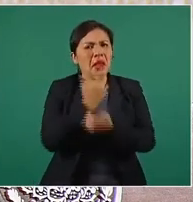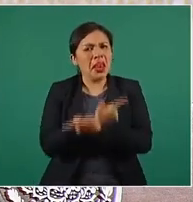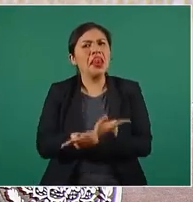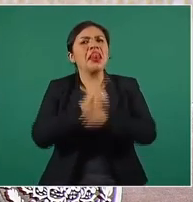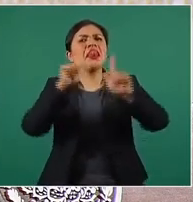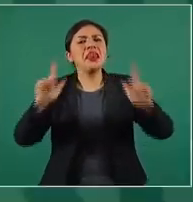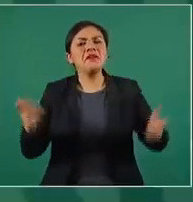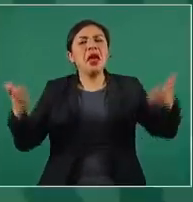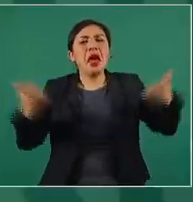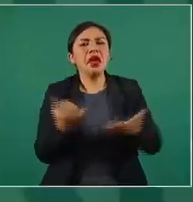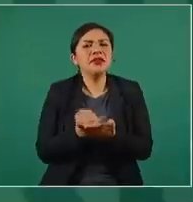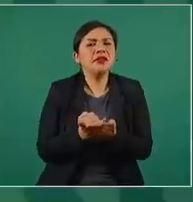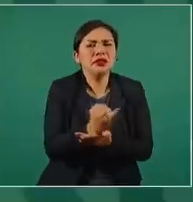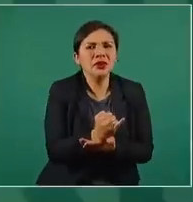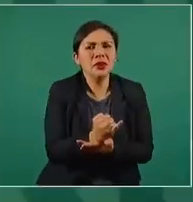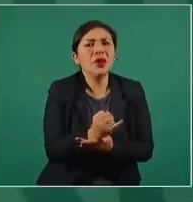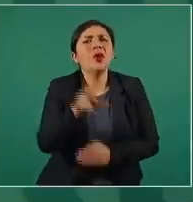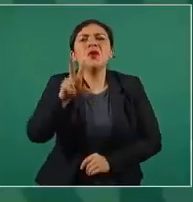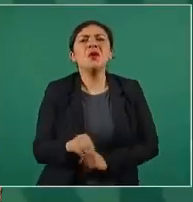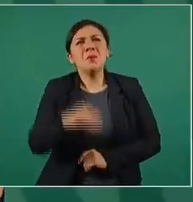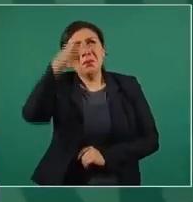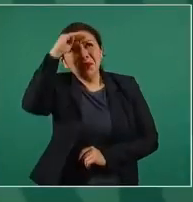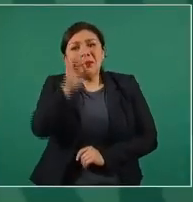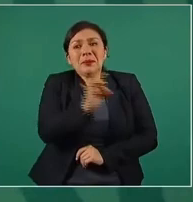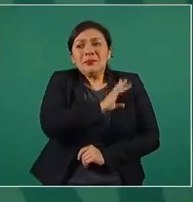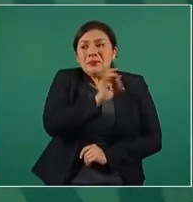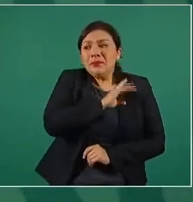decida. Y no tenerle miedo al pueblo.